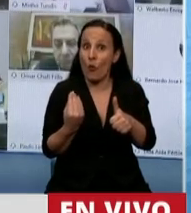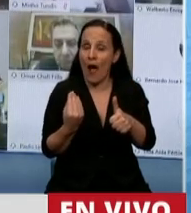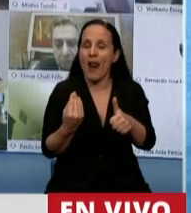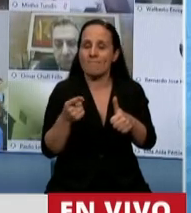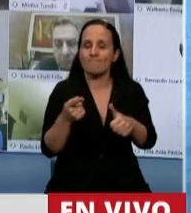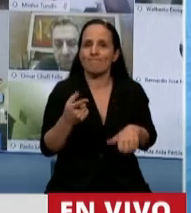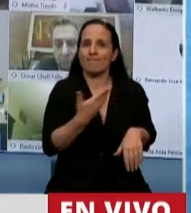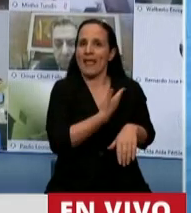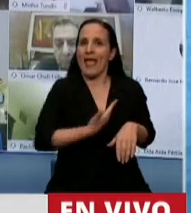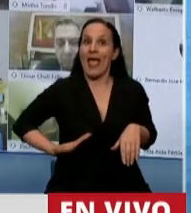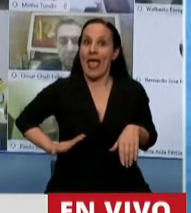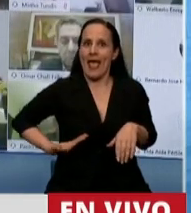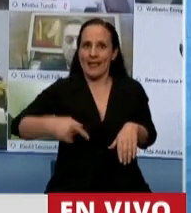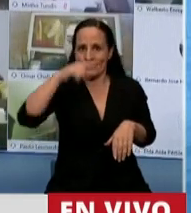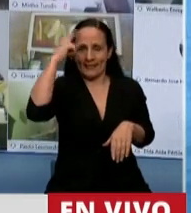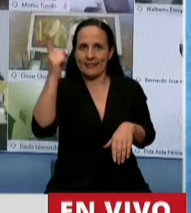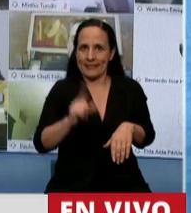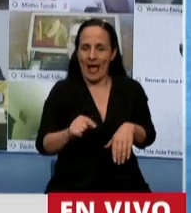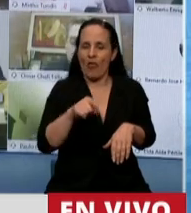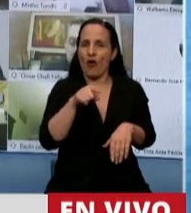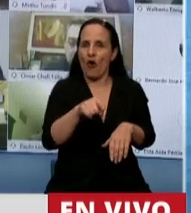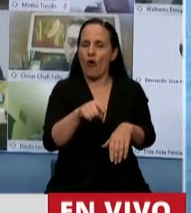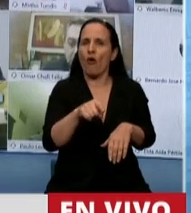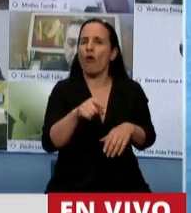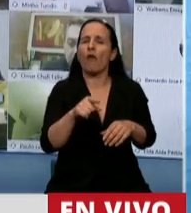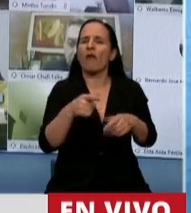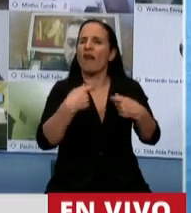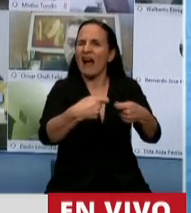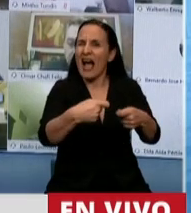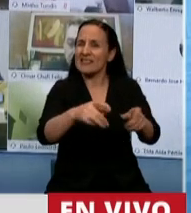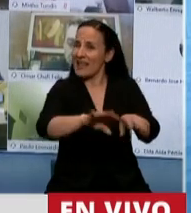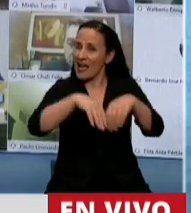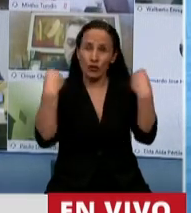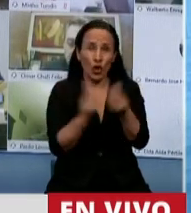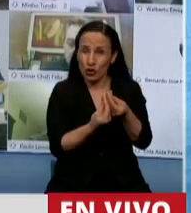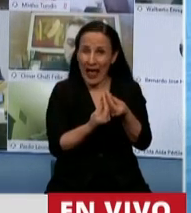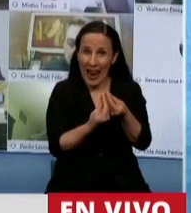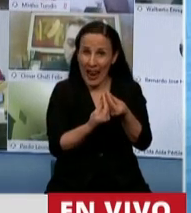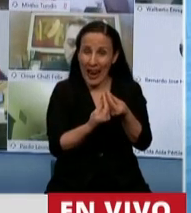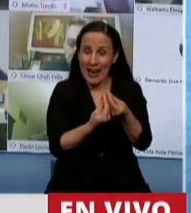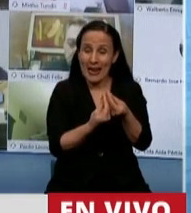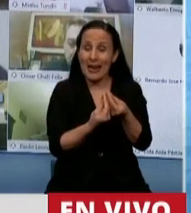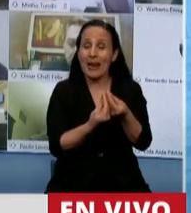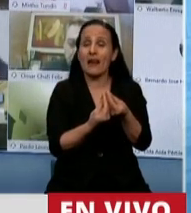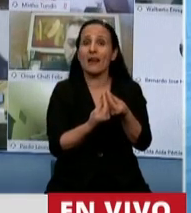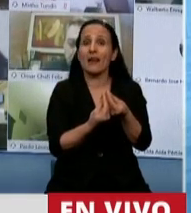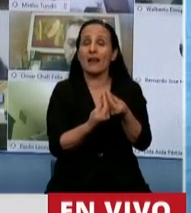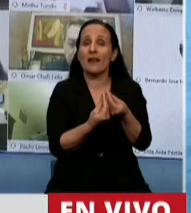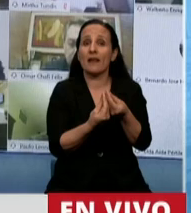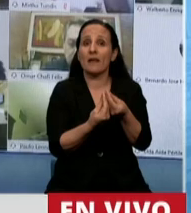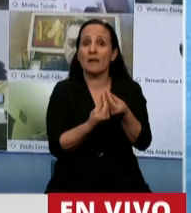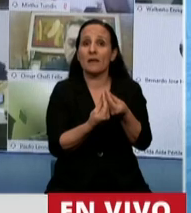Estado Nacional. La totalidad absoluta de los gastos en los que incurre el Estado Nacional,